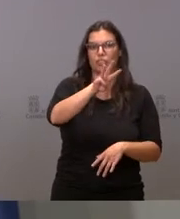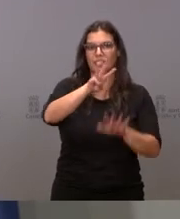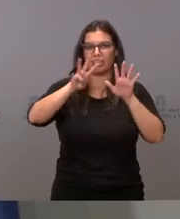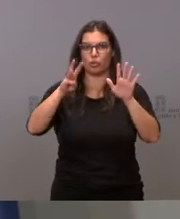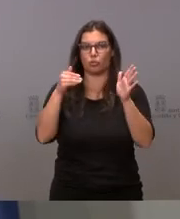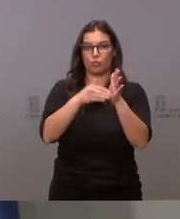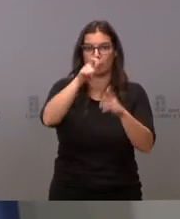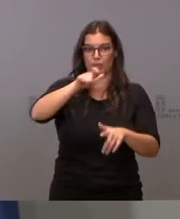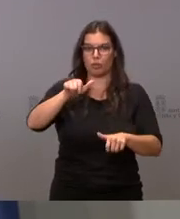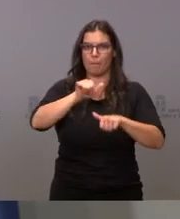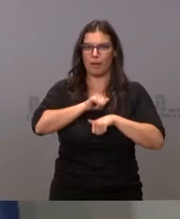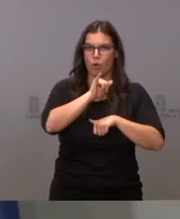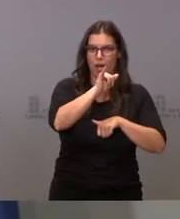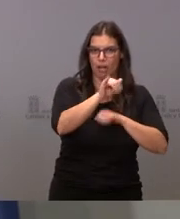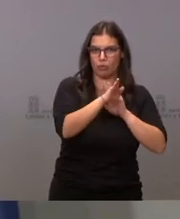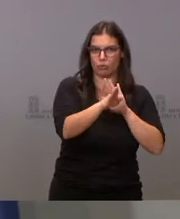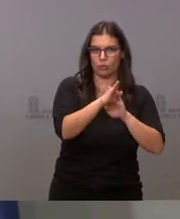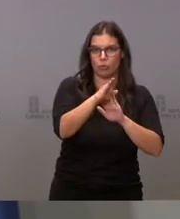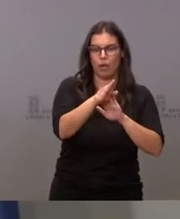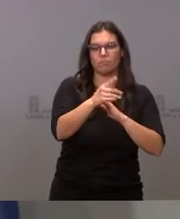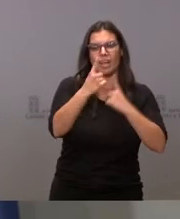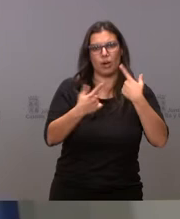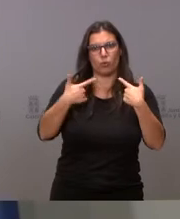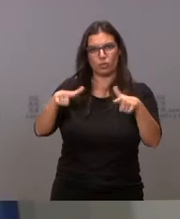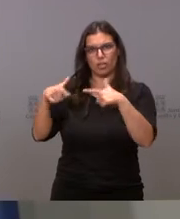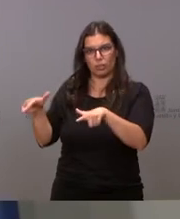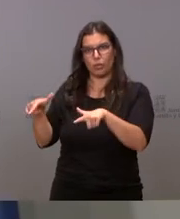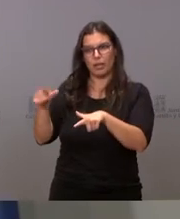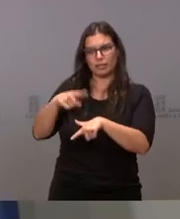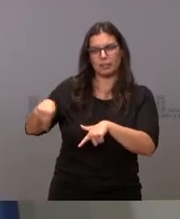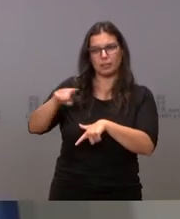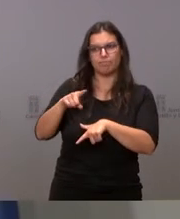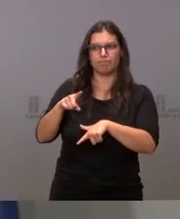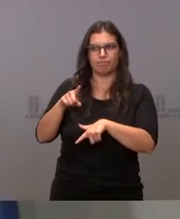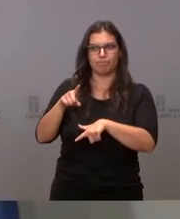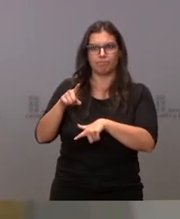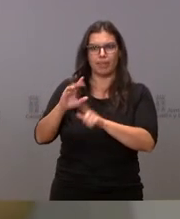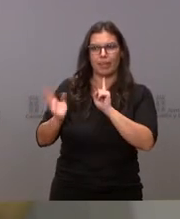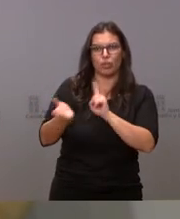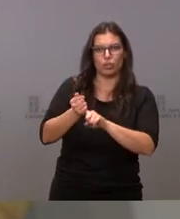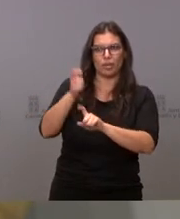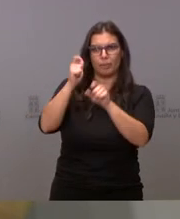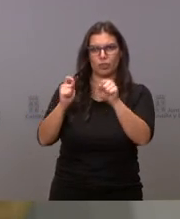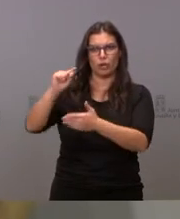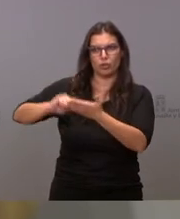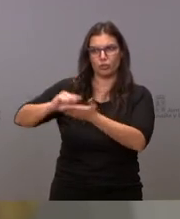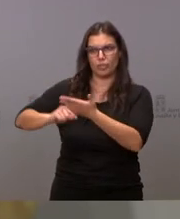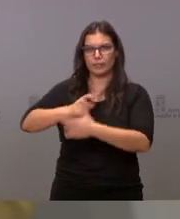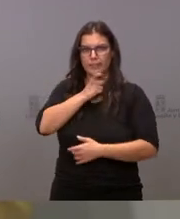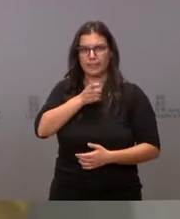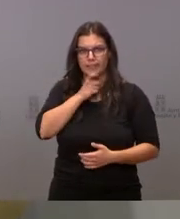sectores en los cuales estamos encontrando dificultades, están encontrando dificultades de los empresarios para la contratación.